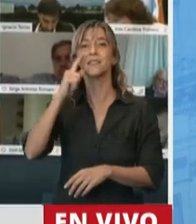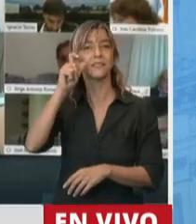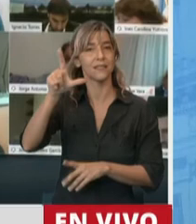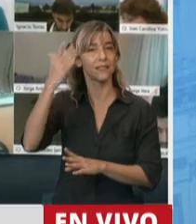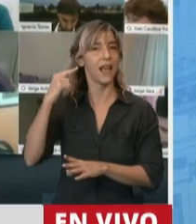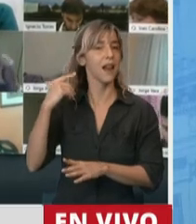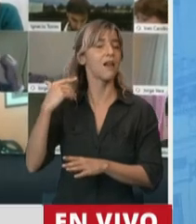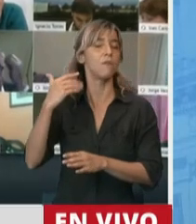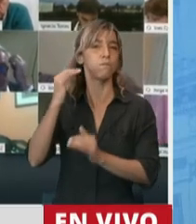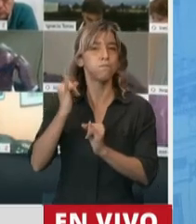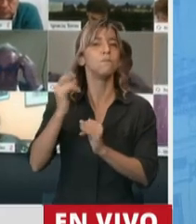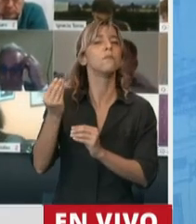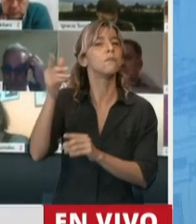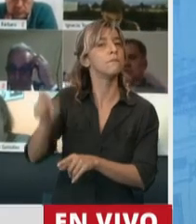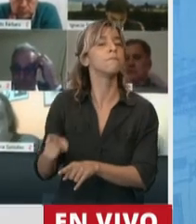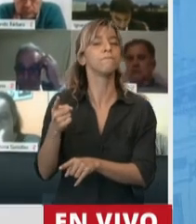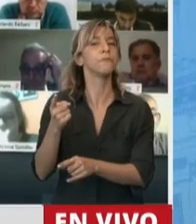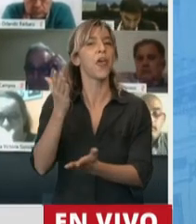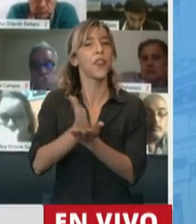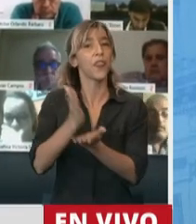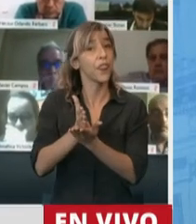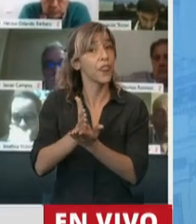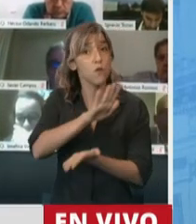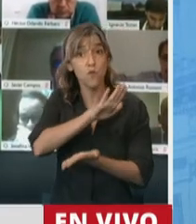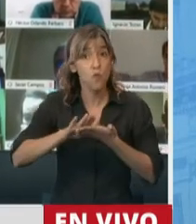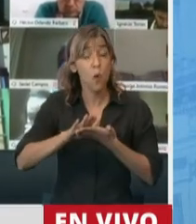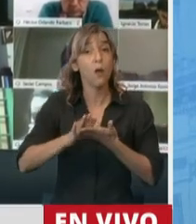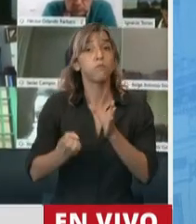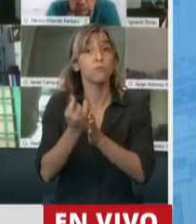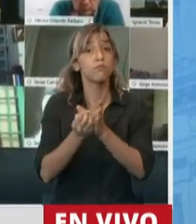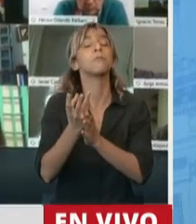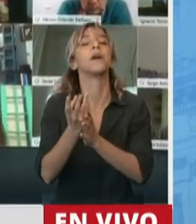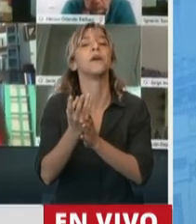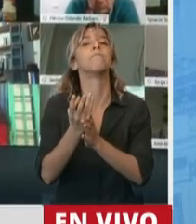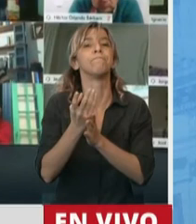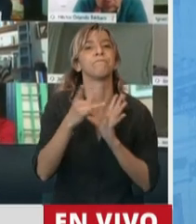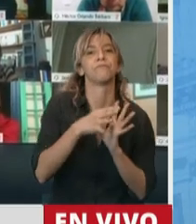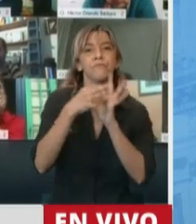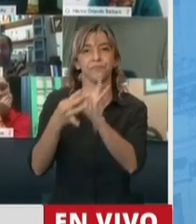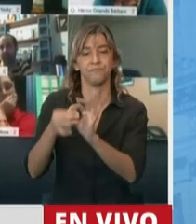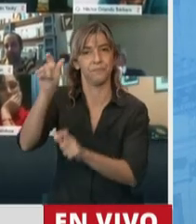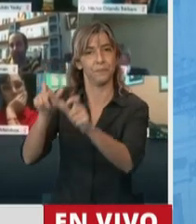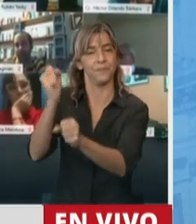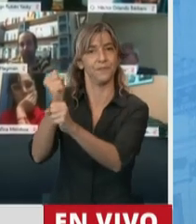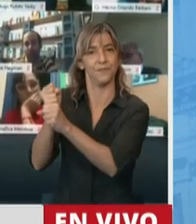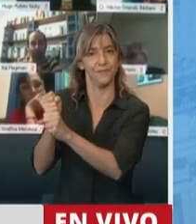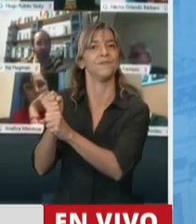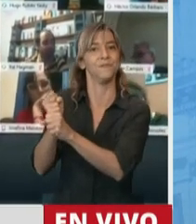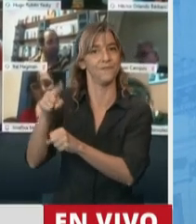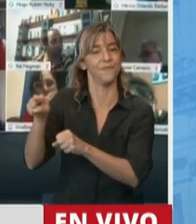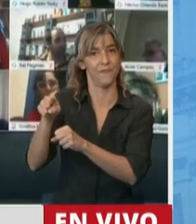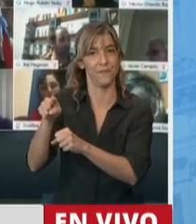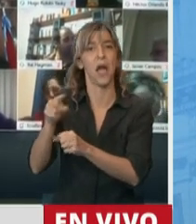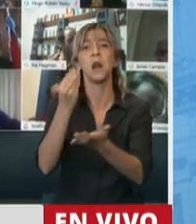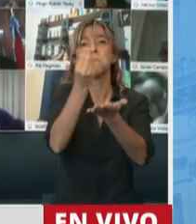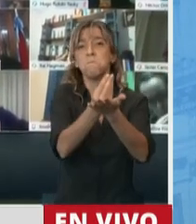asociar los nuevos derechos y la nueva protección a la persona del trabajador y no al empleo que ocupa. Yo